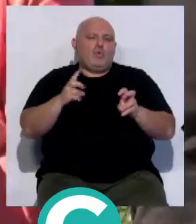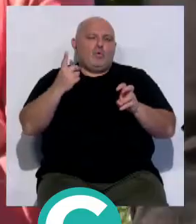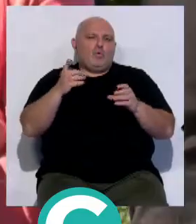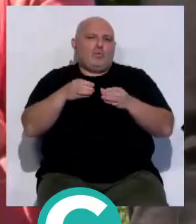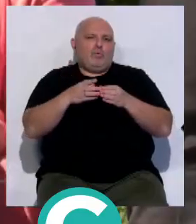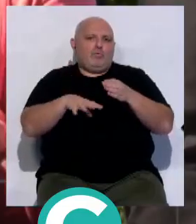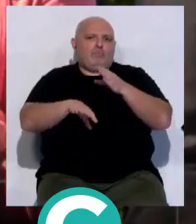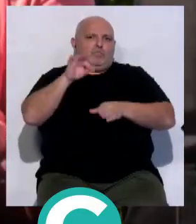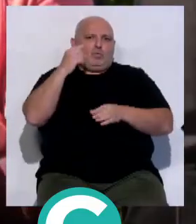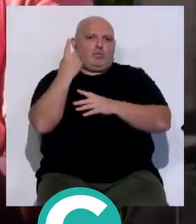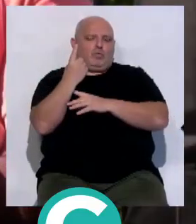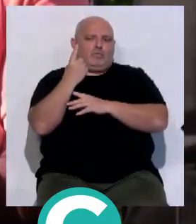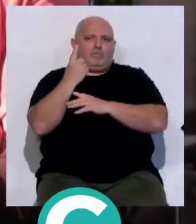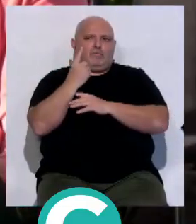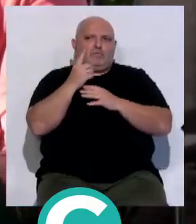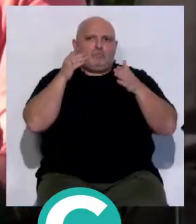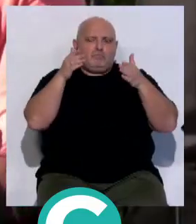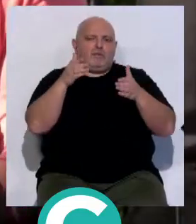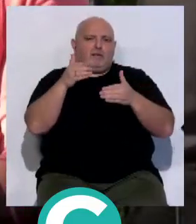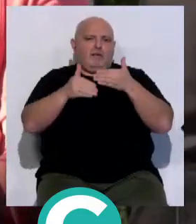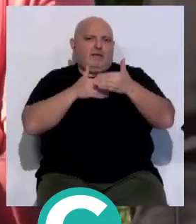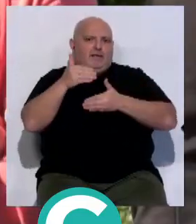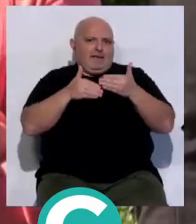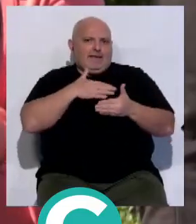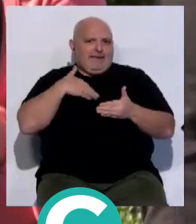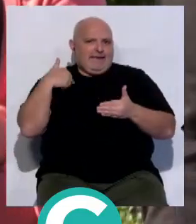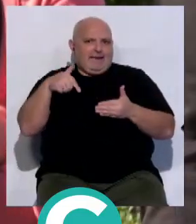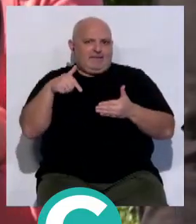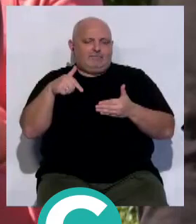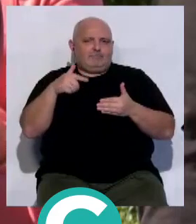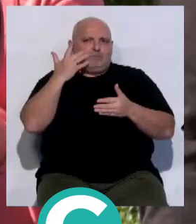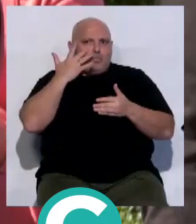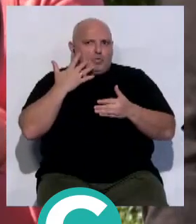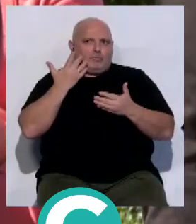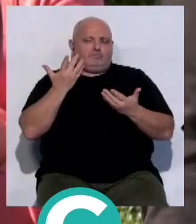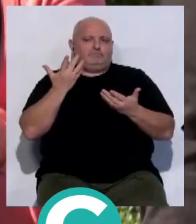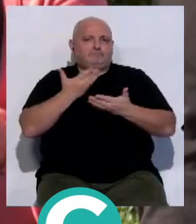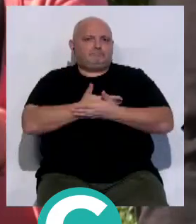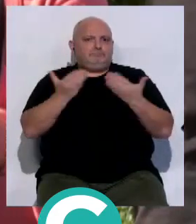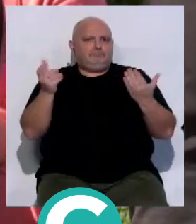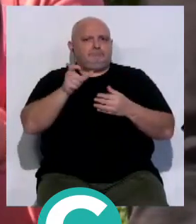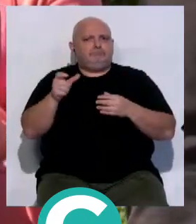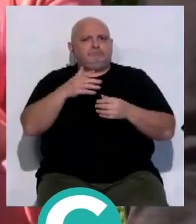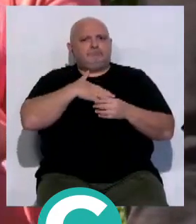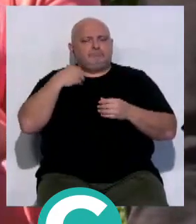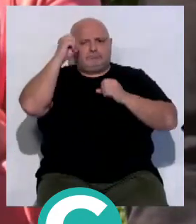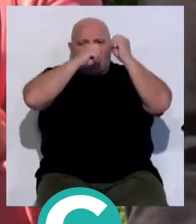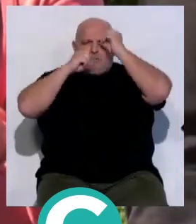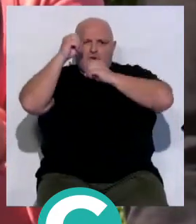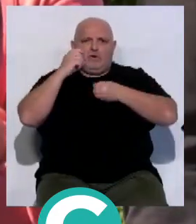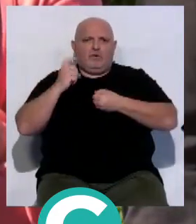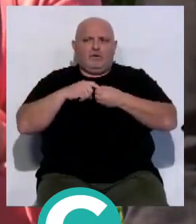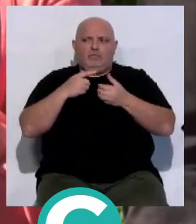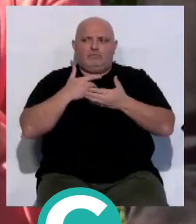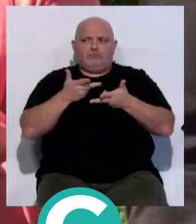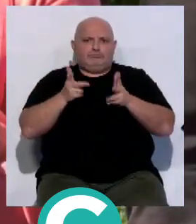partido, donde una cabeza mande, todo el mundo hace caso, a lo que estamos diciendo que somos, plurales, y que cualquier persona tiene derecho a opinar igual que otra.